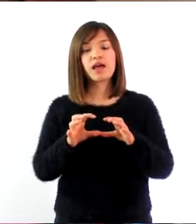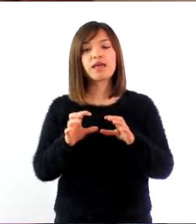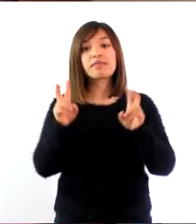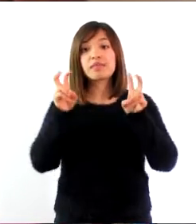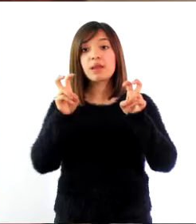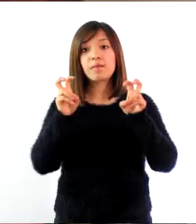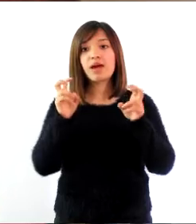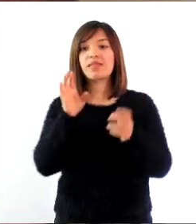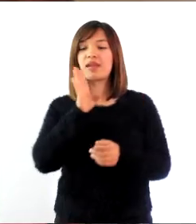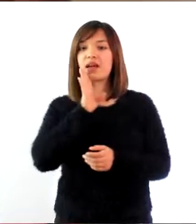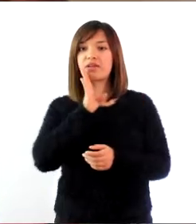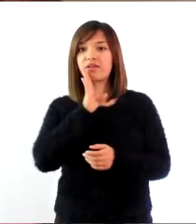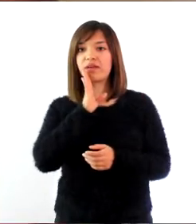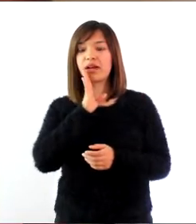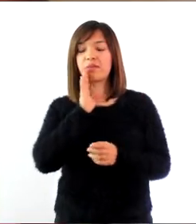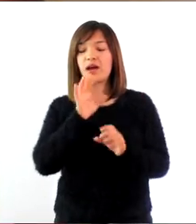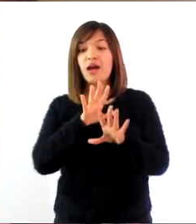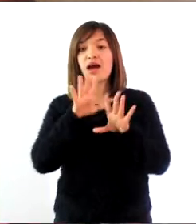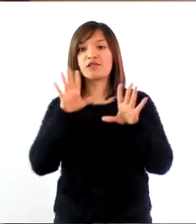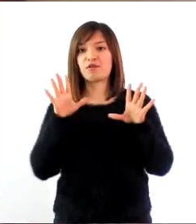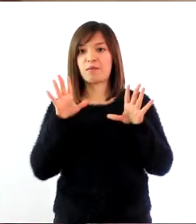se quedaba cada vez más asombrada.